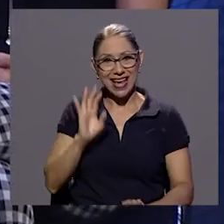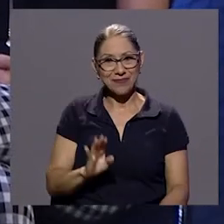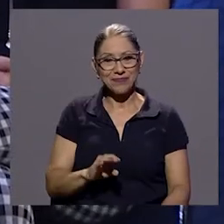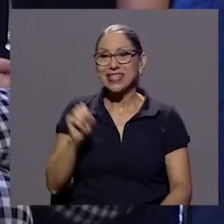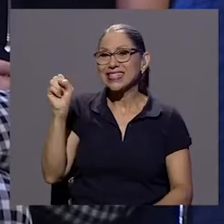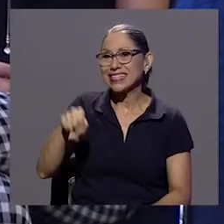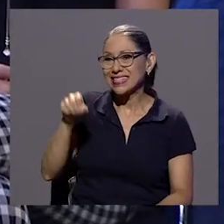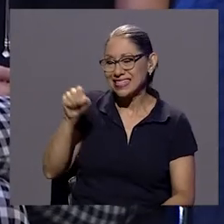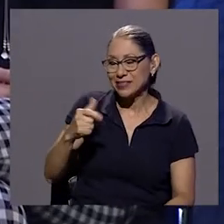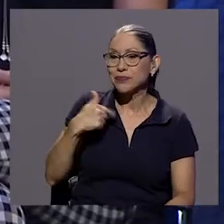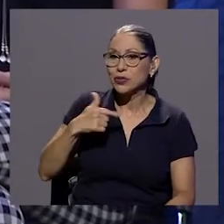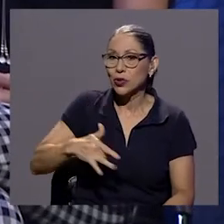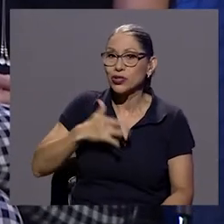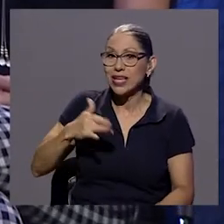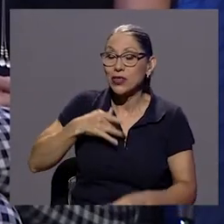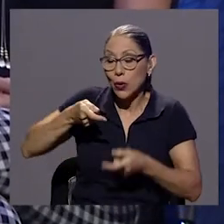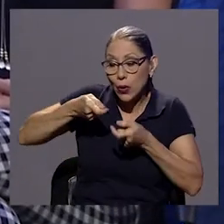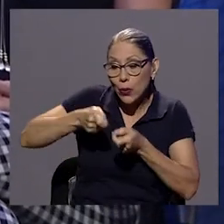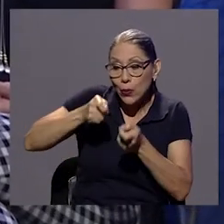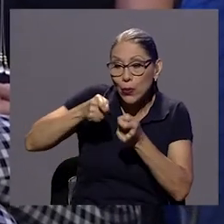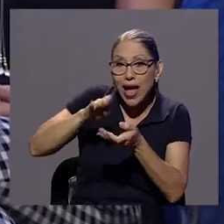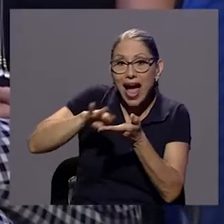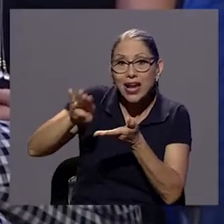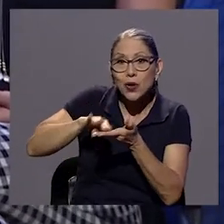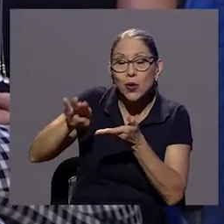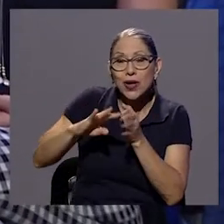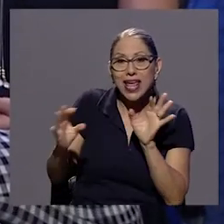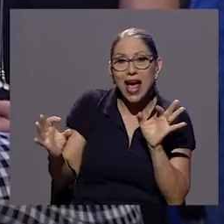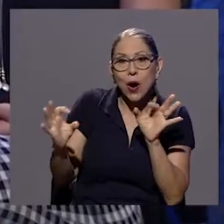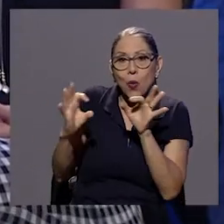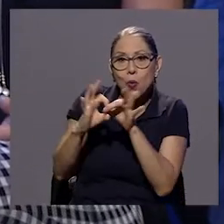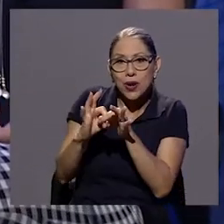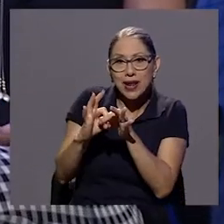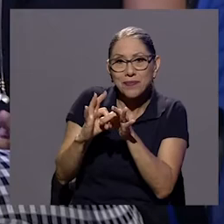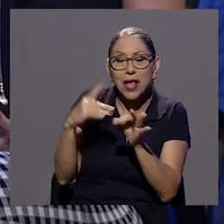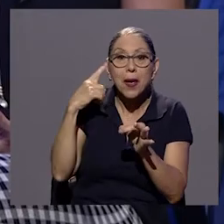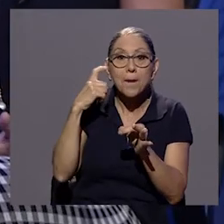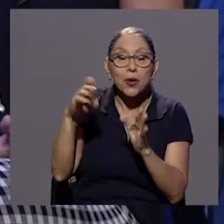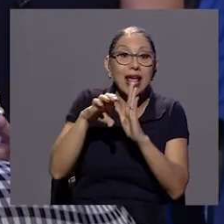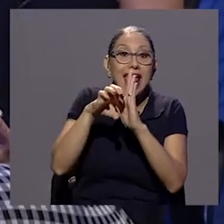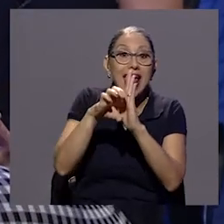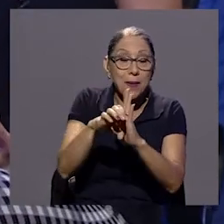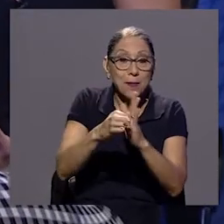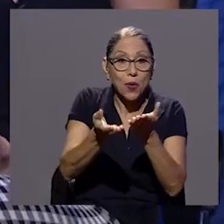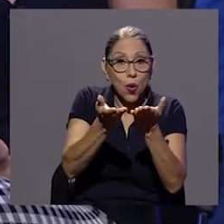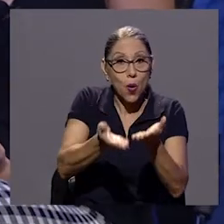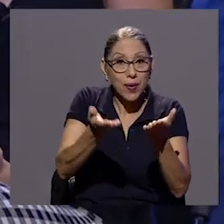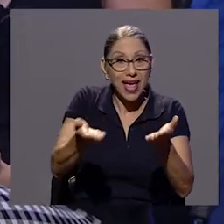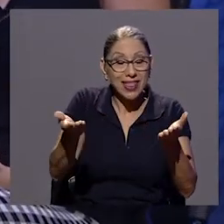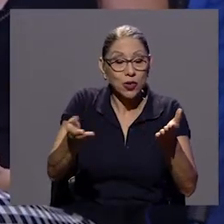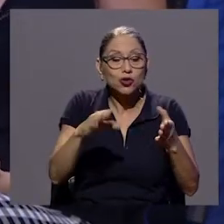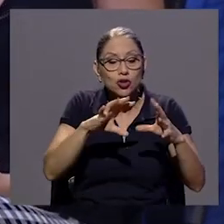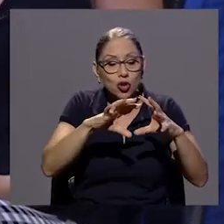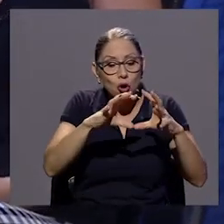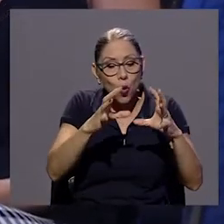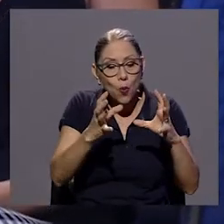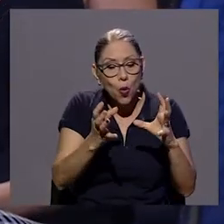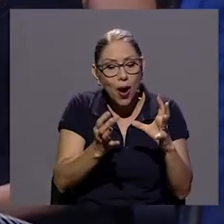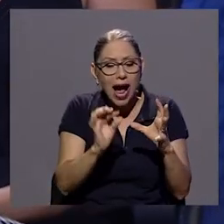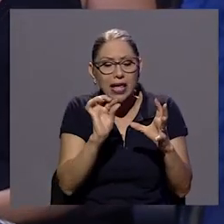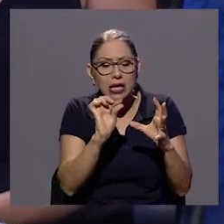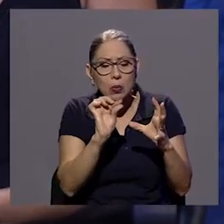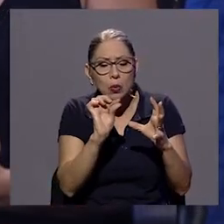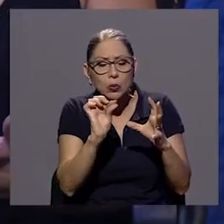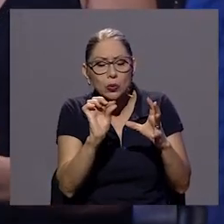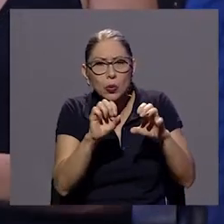une porque digamos esta idea de fisura en los objetos que es lo que también ¿verdad? y Figenia